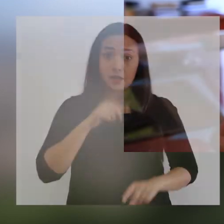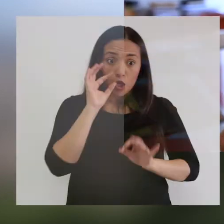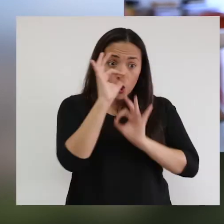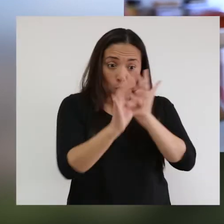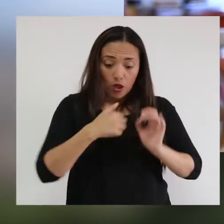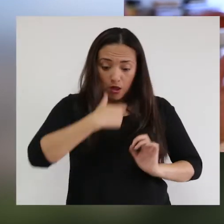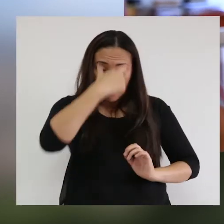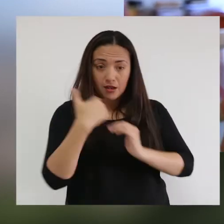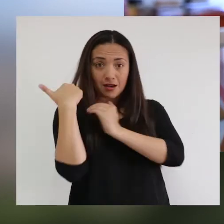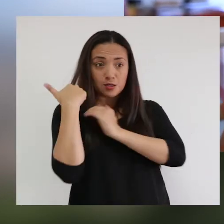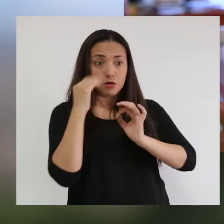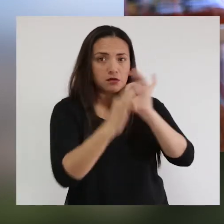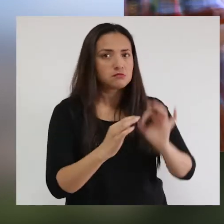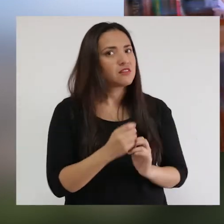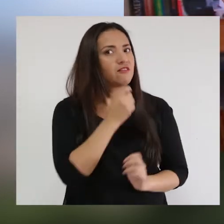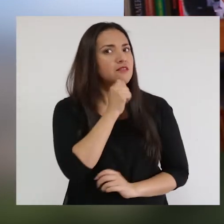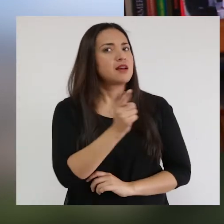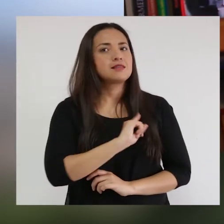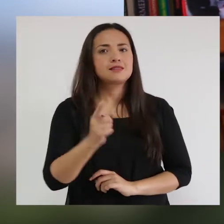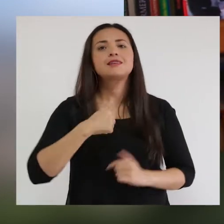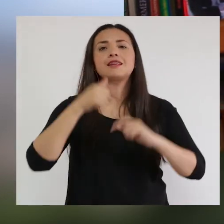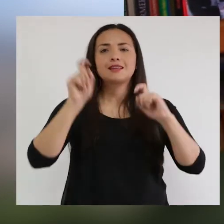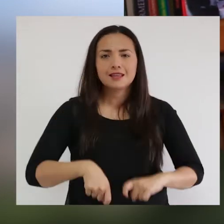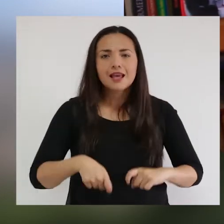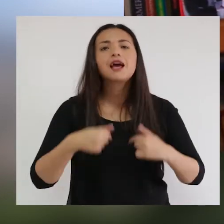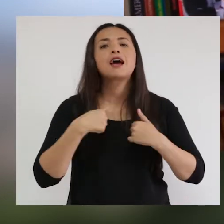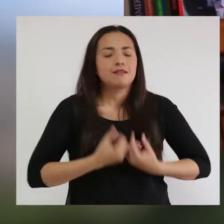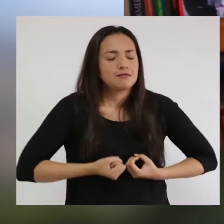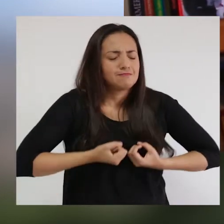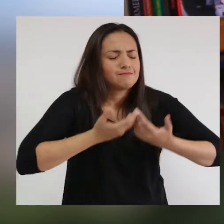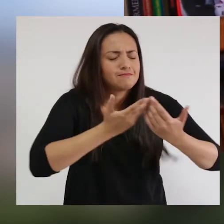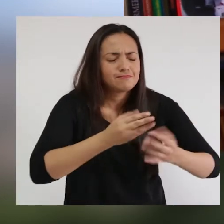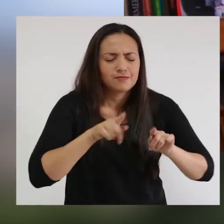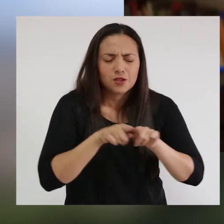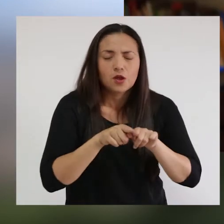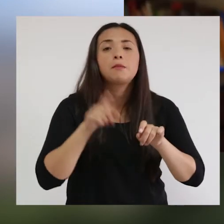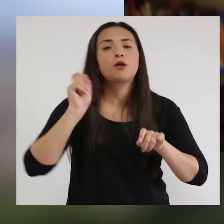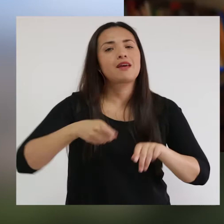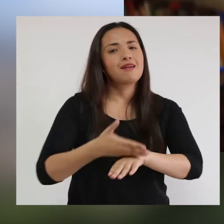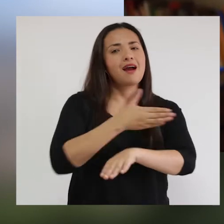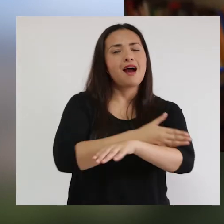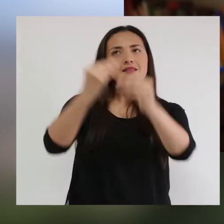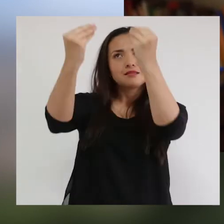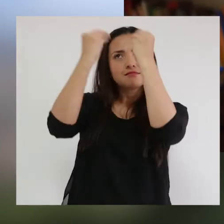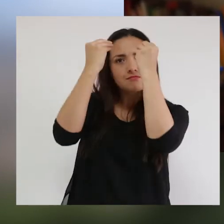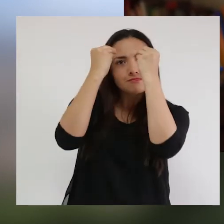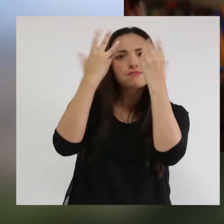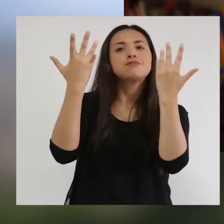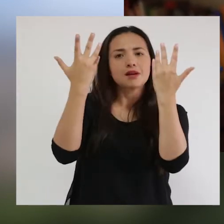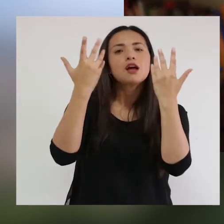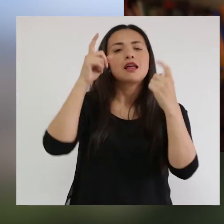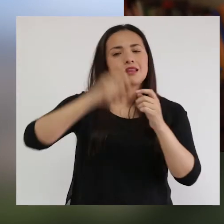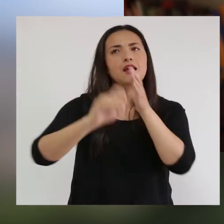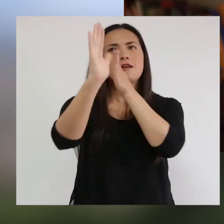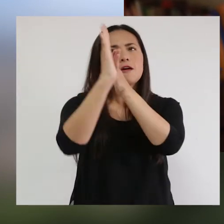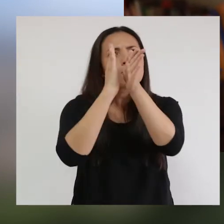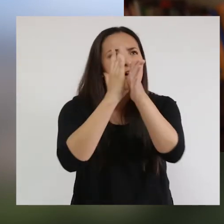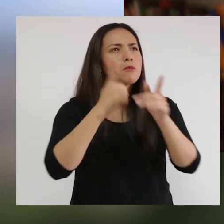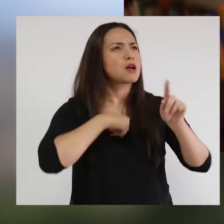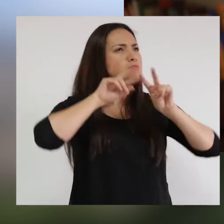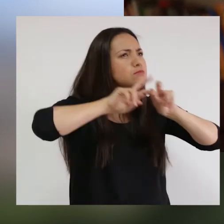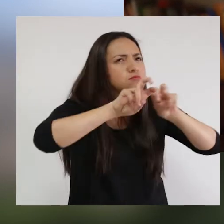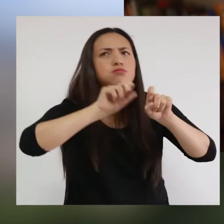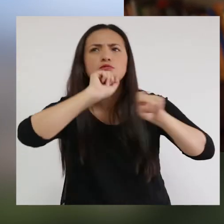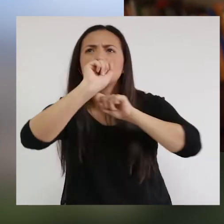Ser cuidador no es fácil. Hay que entregarse, hay que darse. Pero hay que capacitarse, hay que